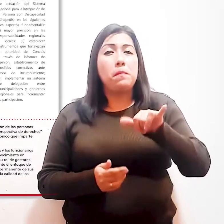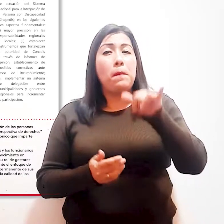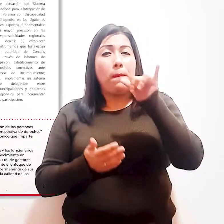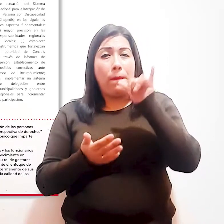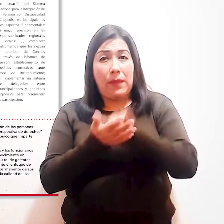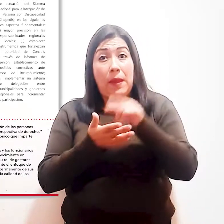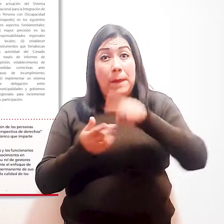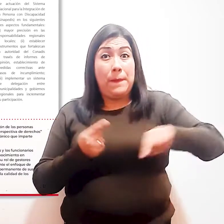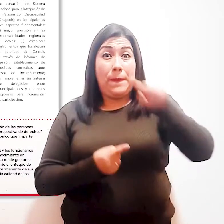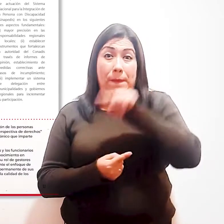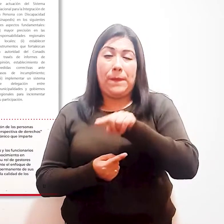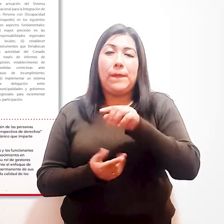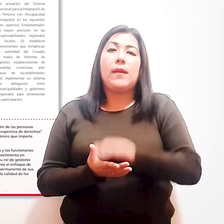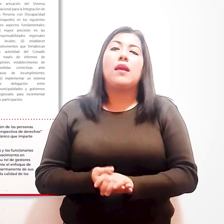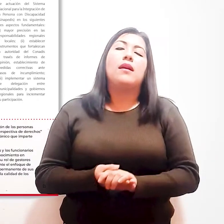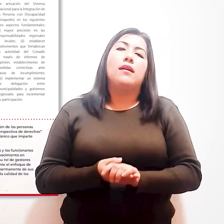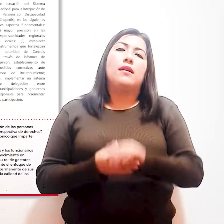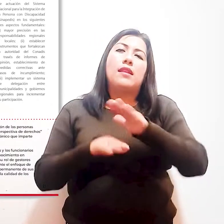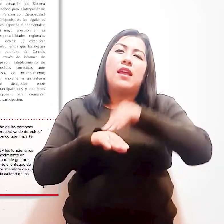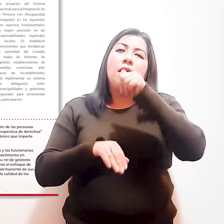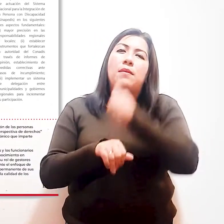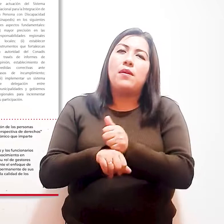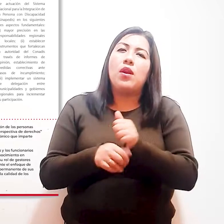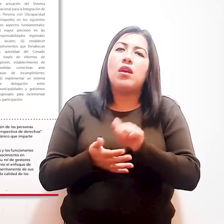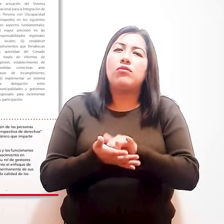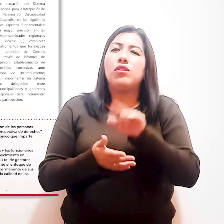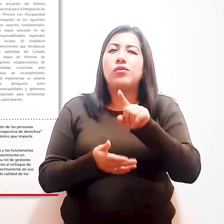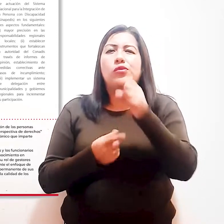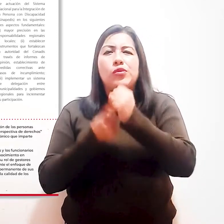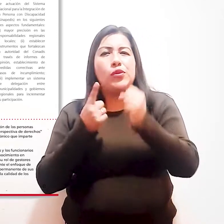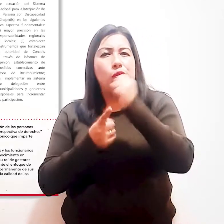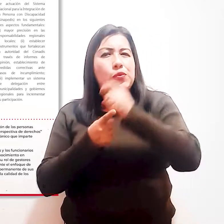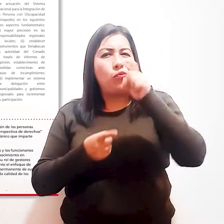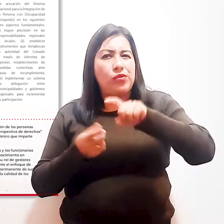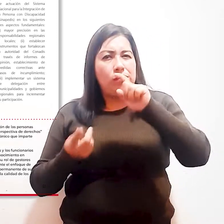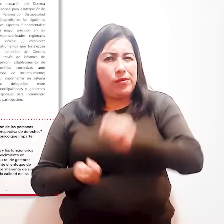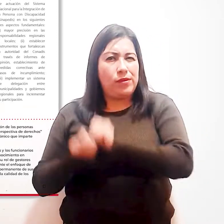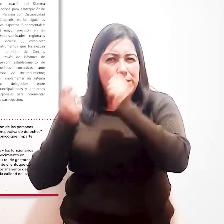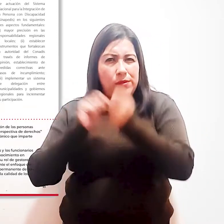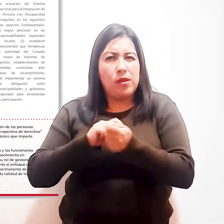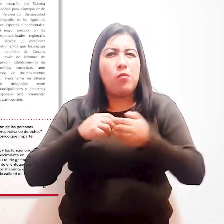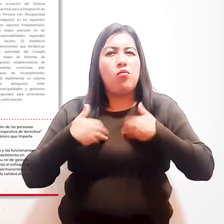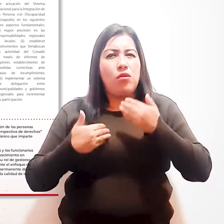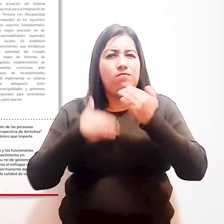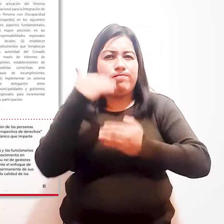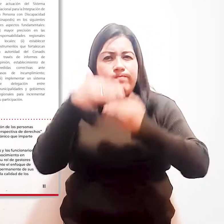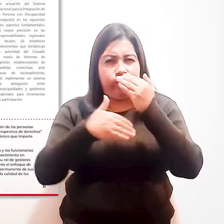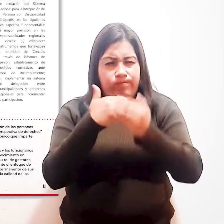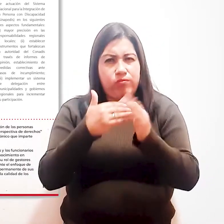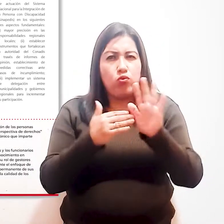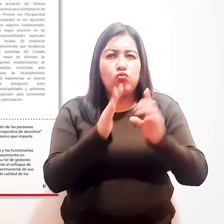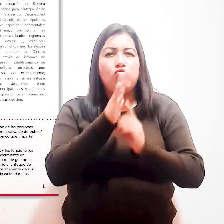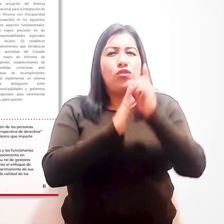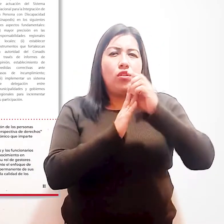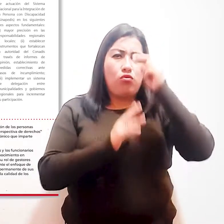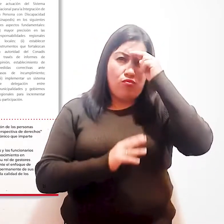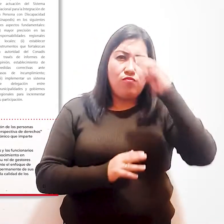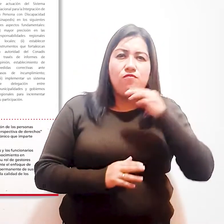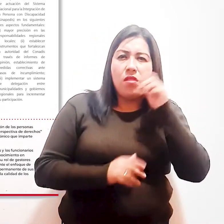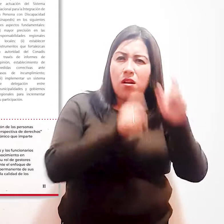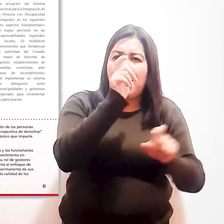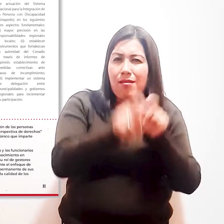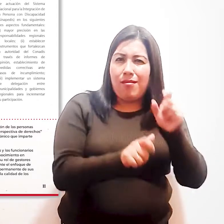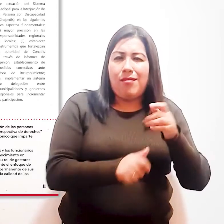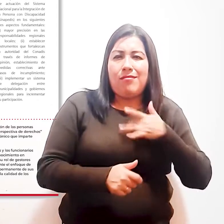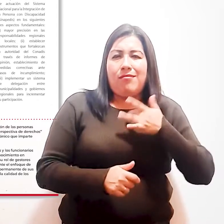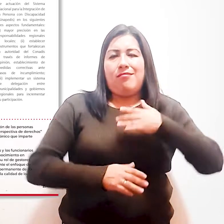se han establecido metas concretas sobre situaciones que deben cambiar para avanzar hacia el desarrollo humano y ejercicio pleno de los